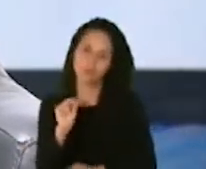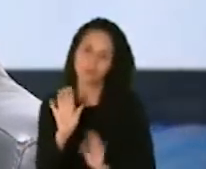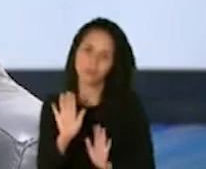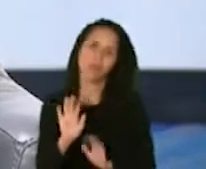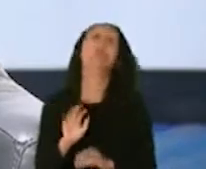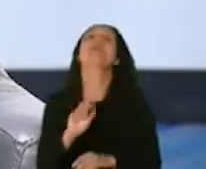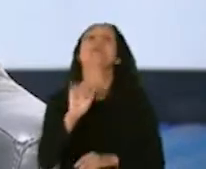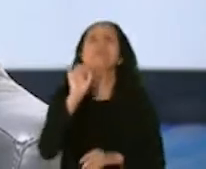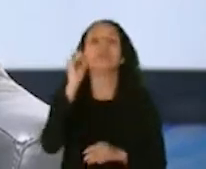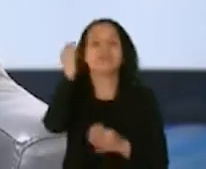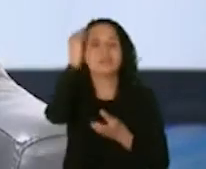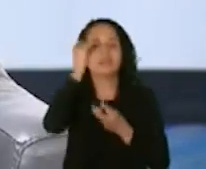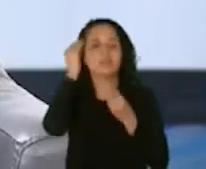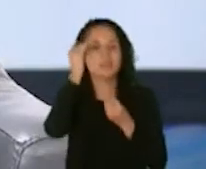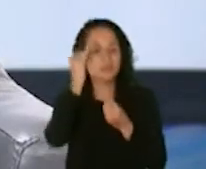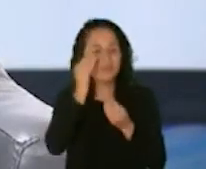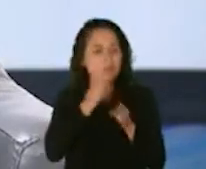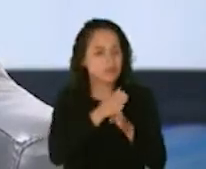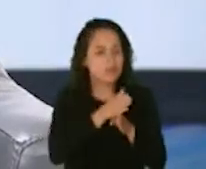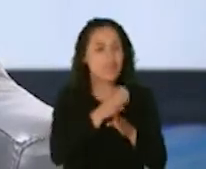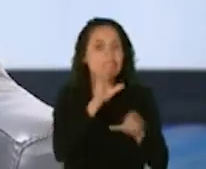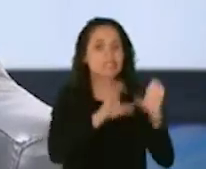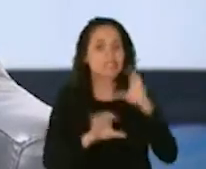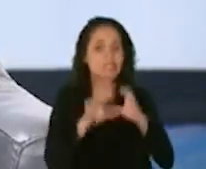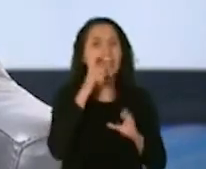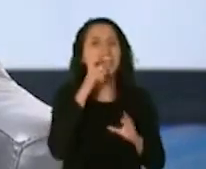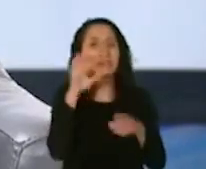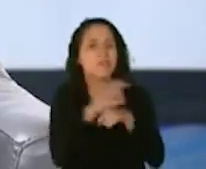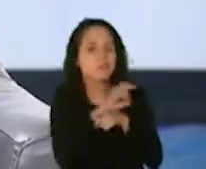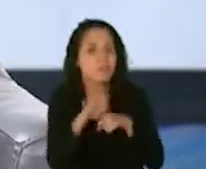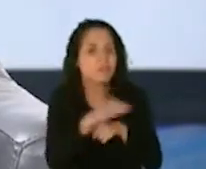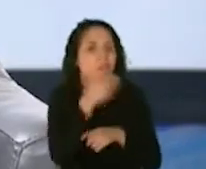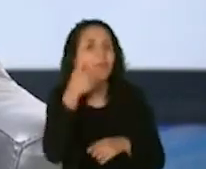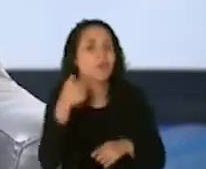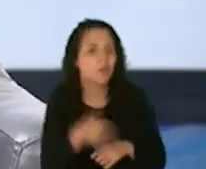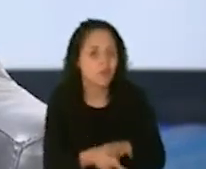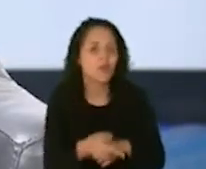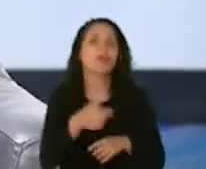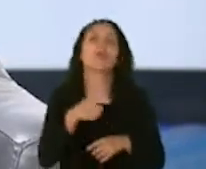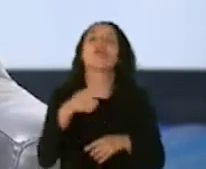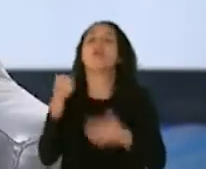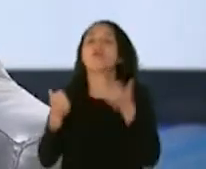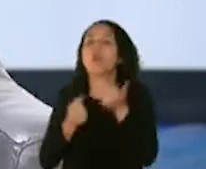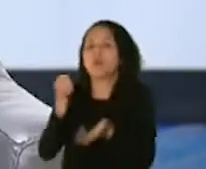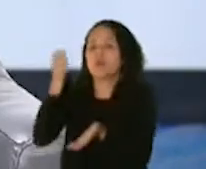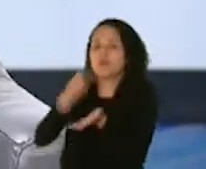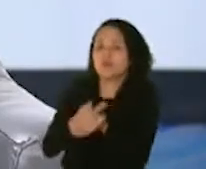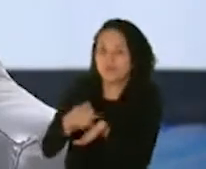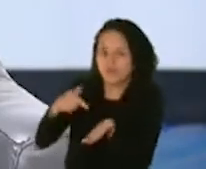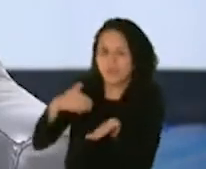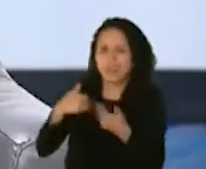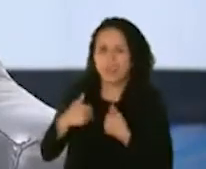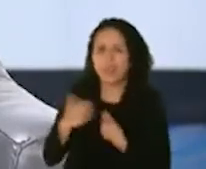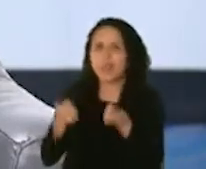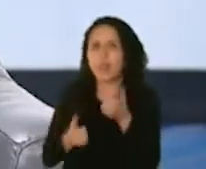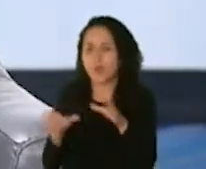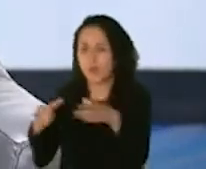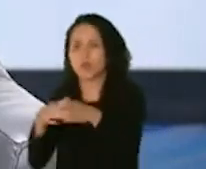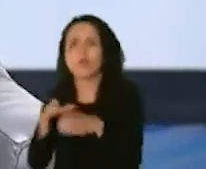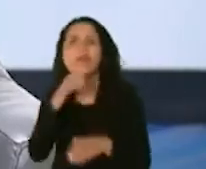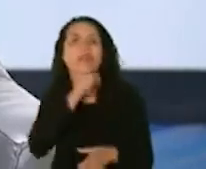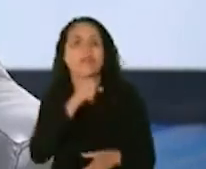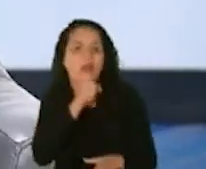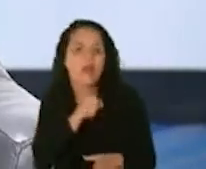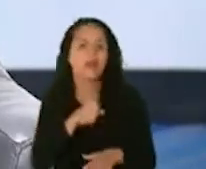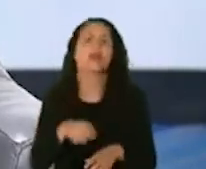consideración la ciencia, en quién funciona la vacuna, cuál es la autorización que tiene, cuáles son los grupos de edad,